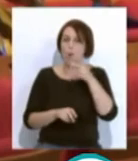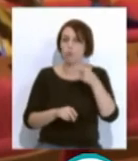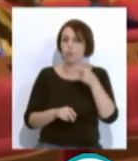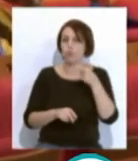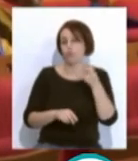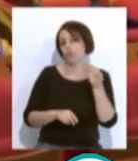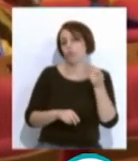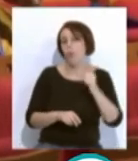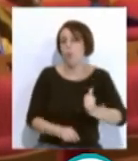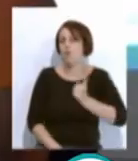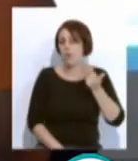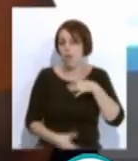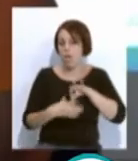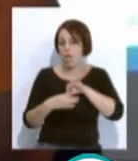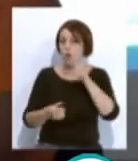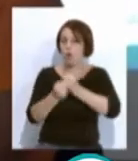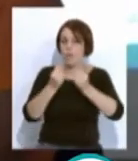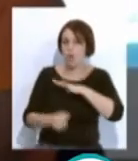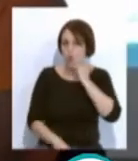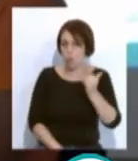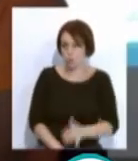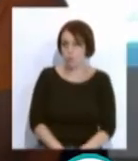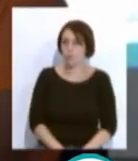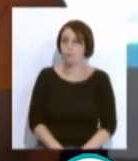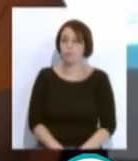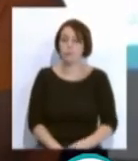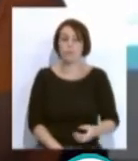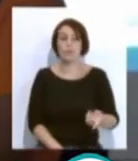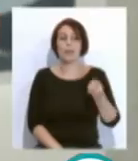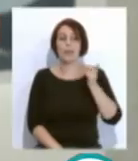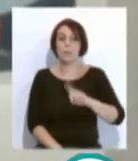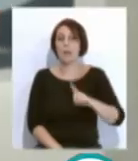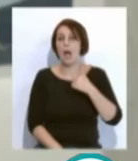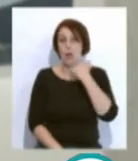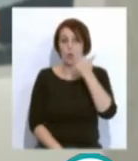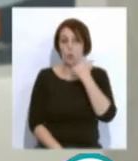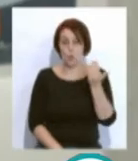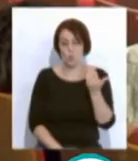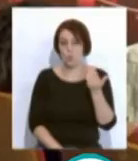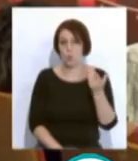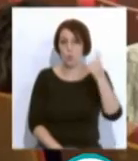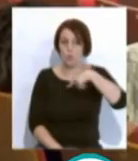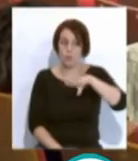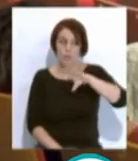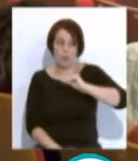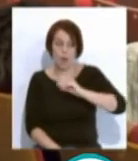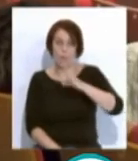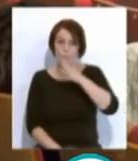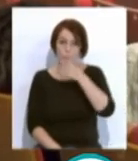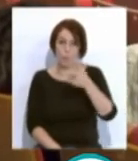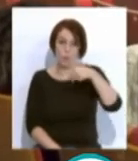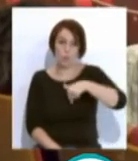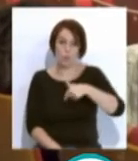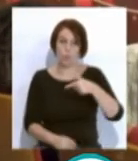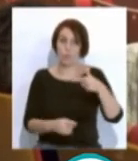oportunidad en todo lo vinculado a la economía azul y por tanto también algo que comprenderán por arraigo en este contexto, en